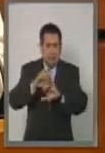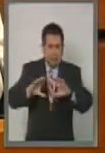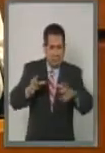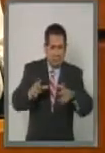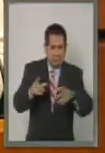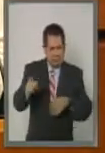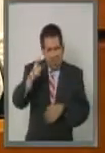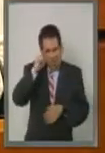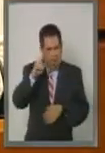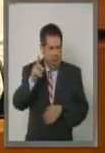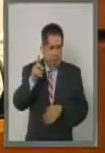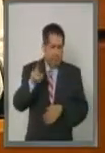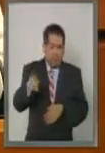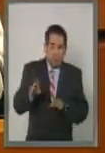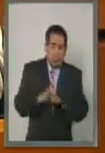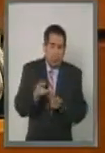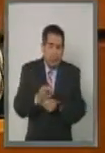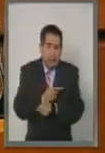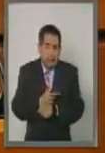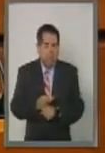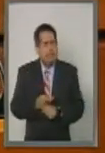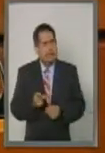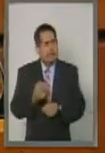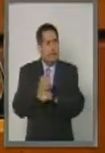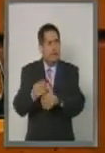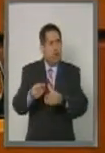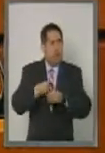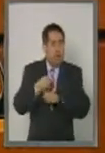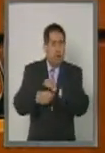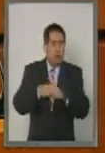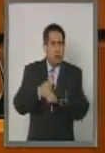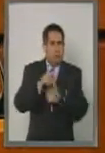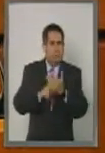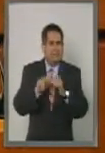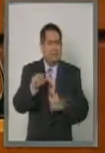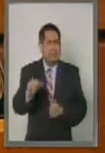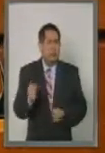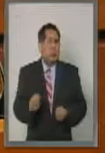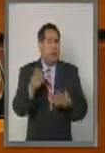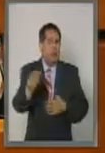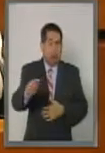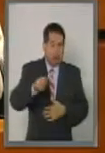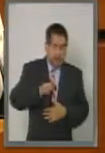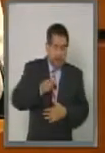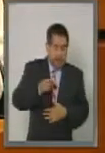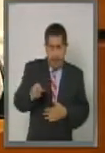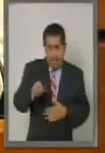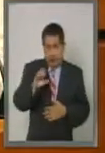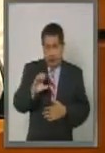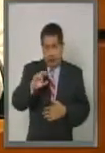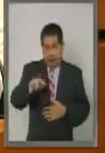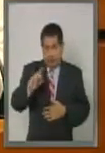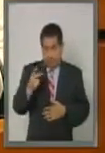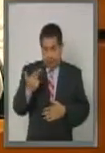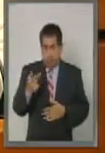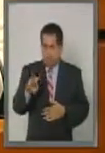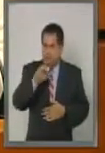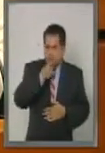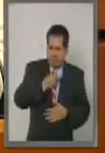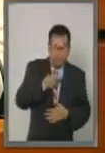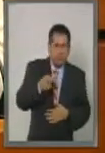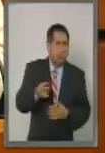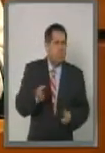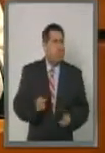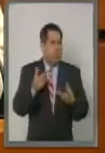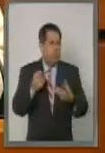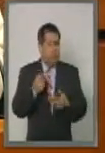Ombudsman, tan solo en su informe de 2016 la Comisión Nacional de los Derechos Humanos reportó que tan